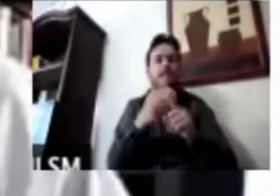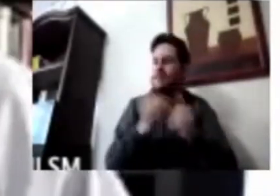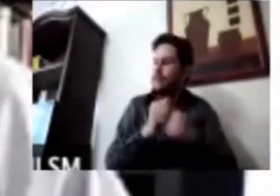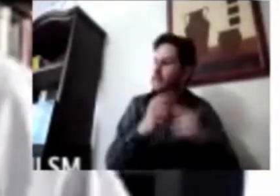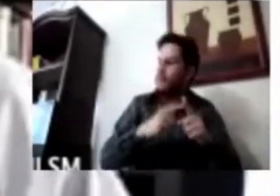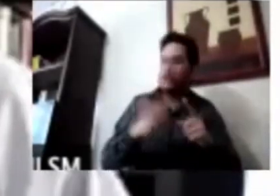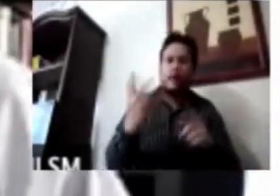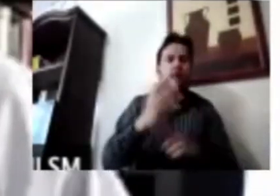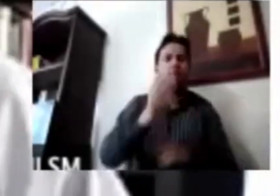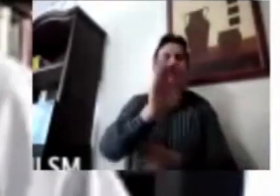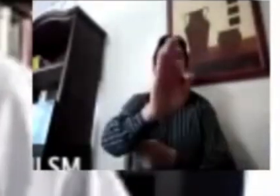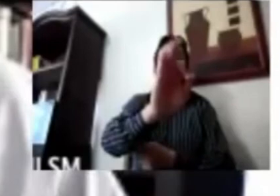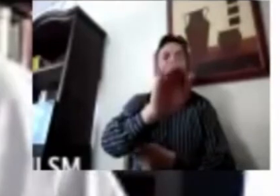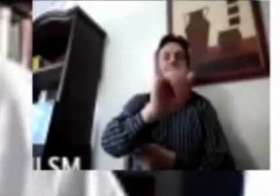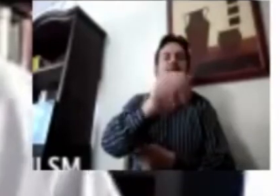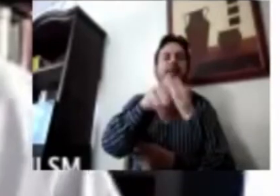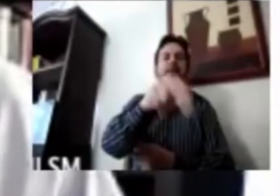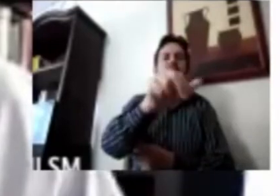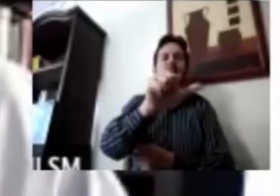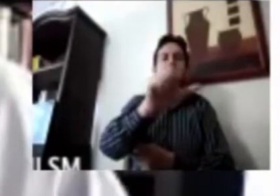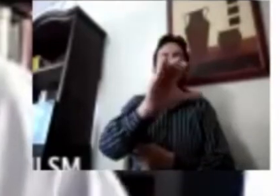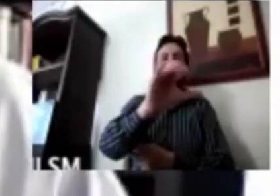financiero. Todo es de encuestas